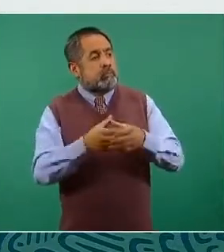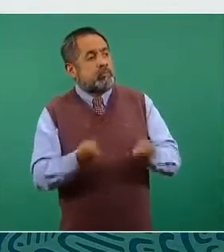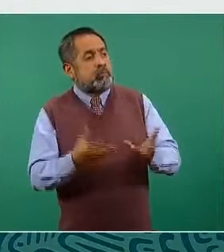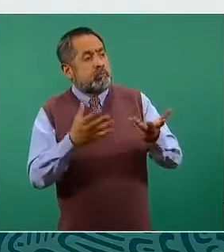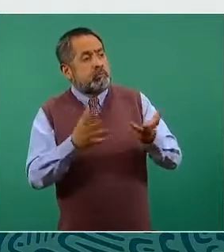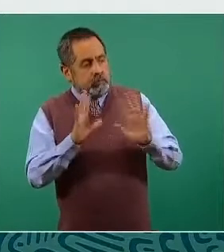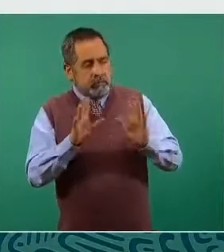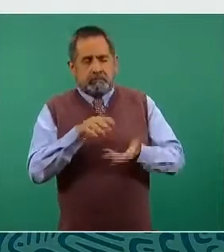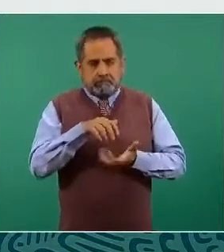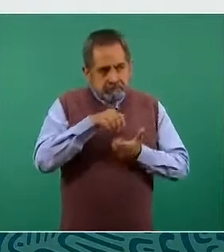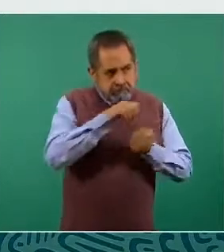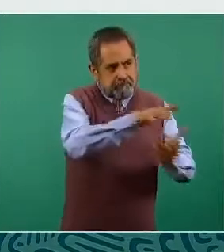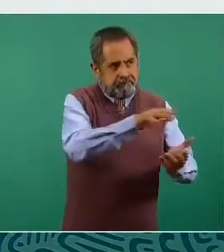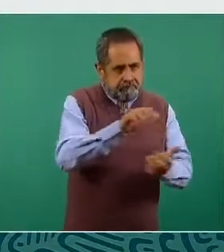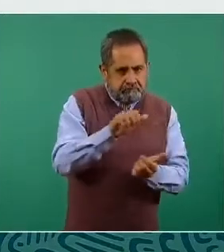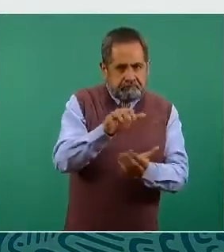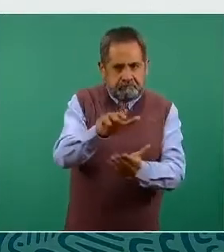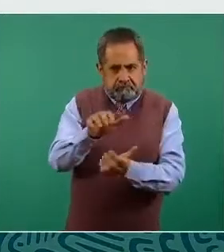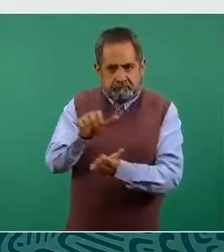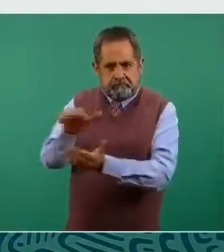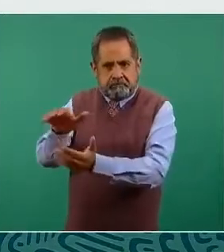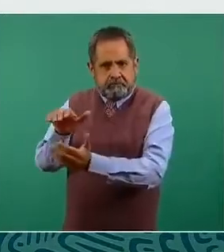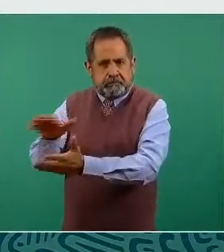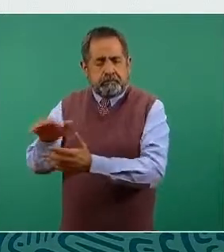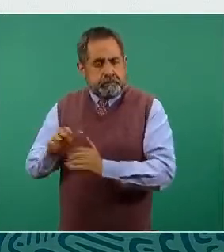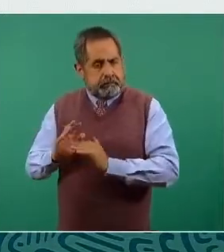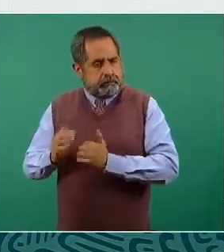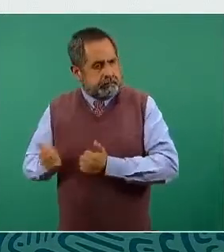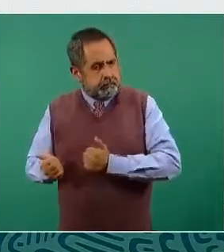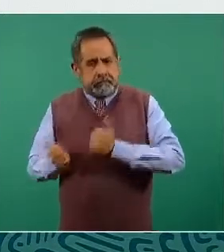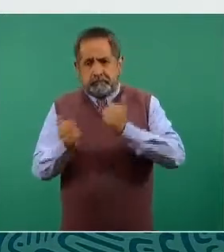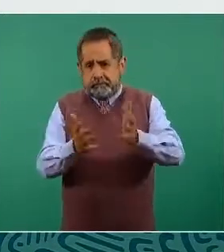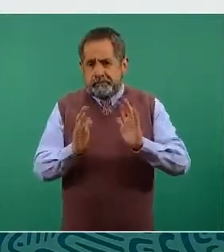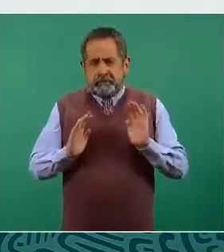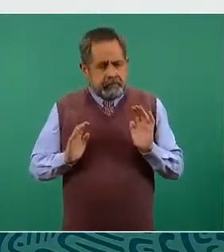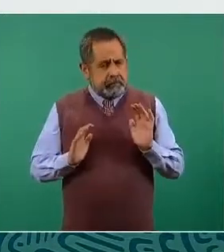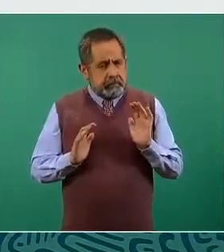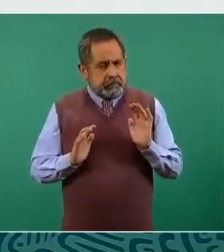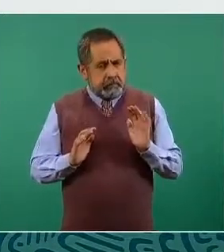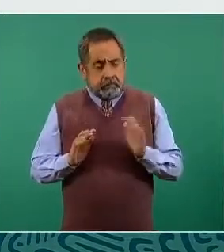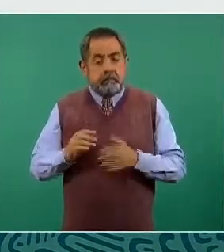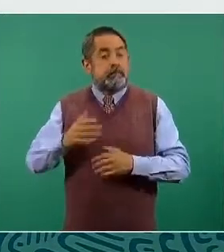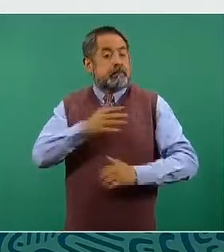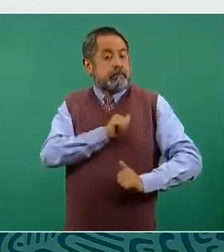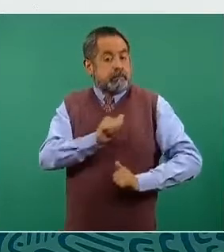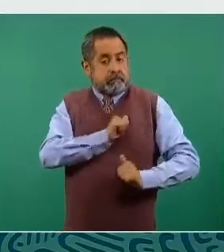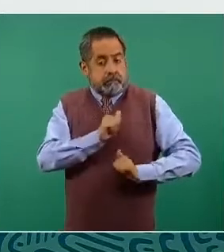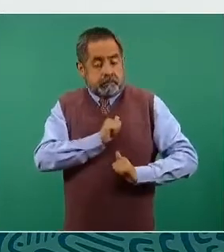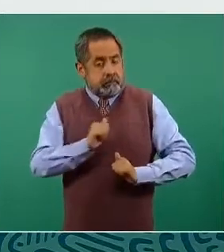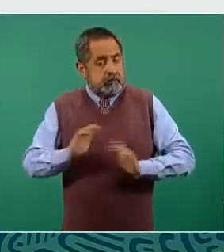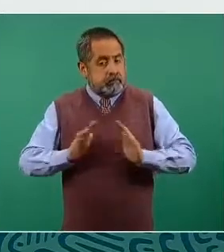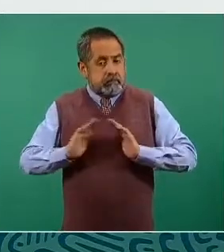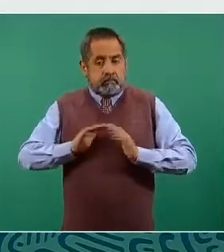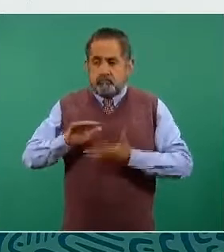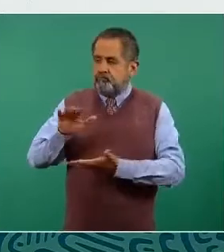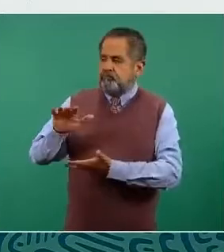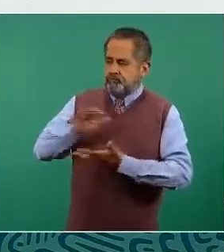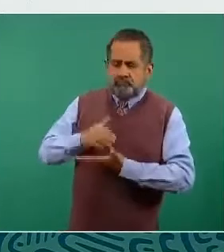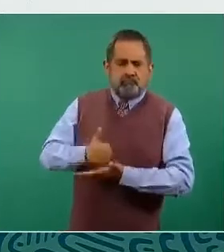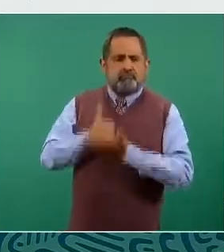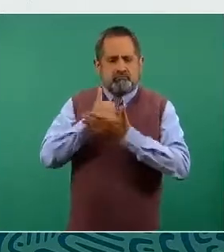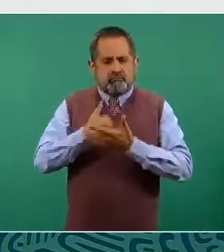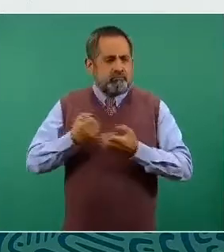Una vez asignadas, se trasladan a nuestras Fuerzas Armadas para que la